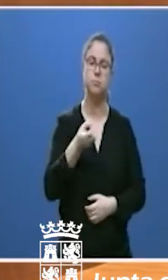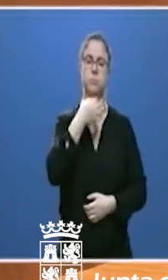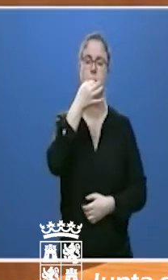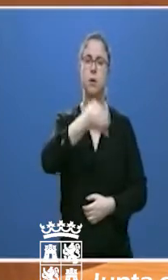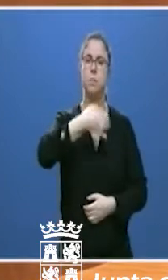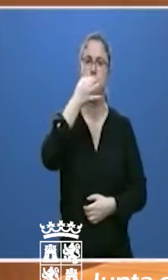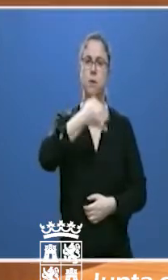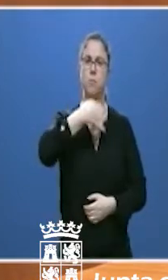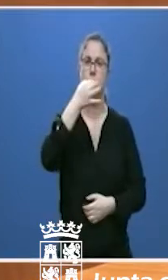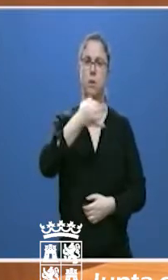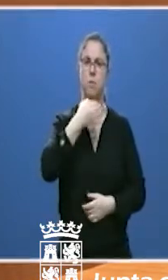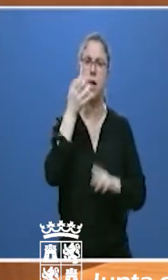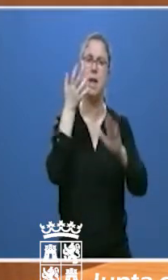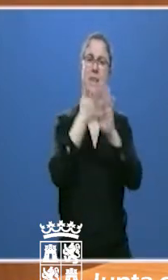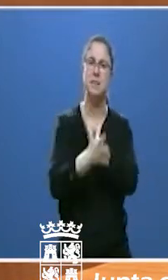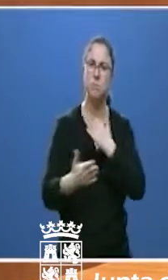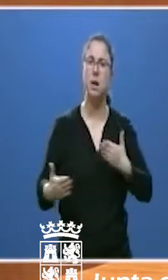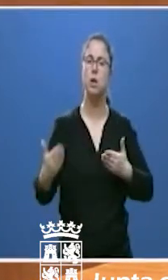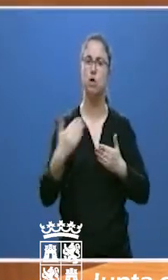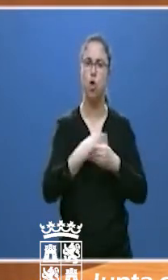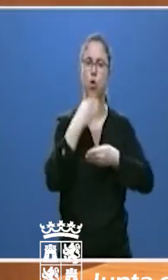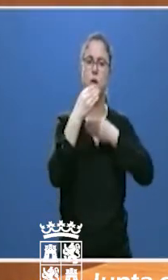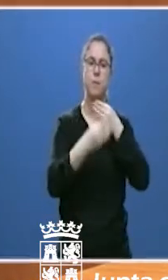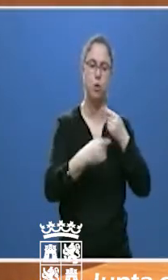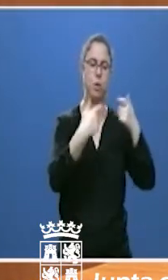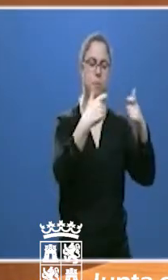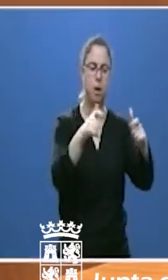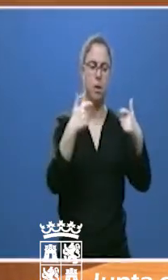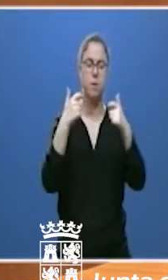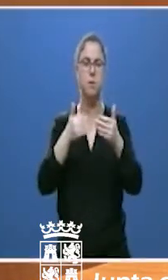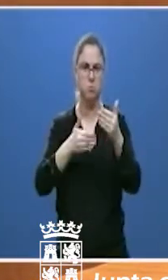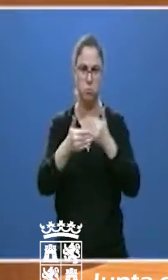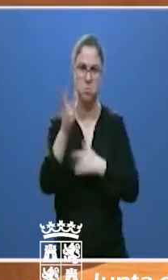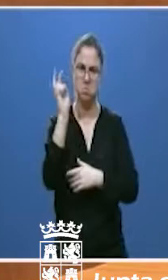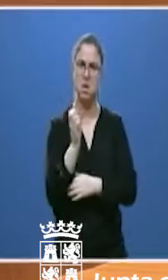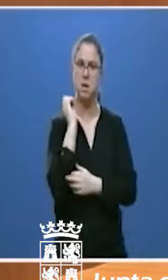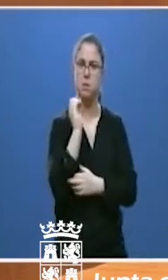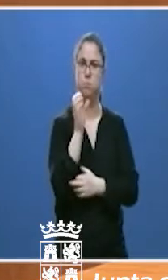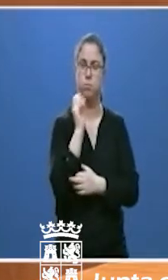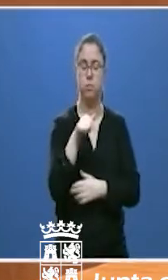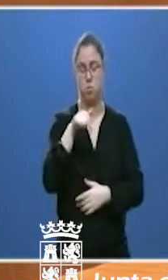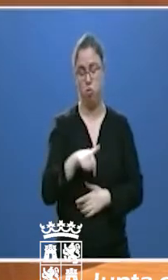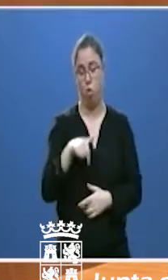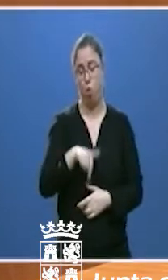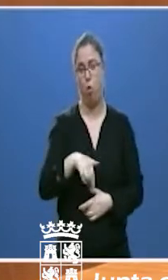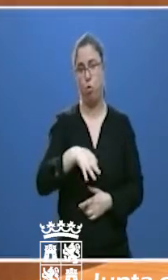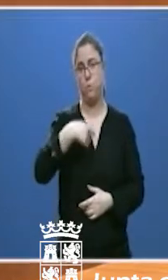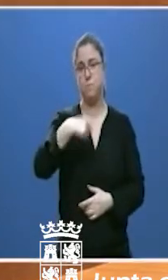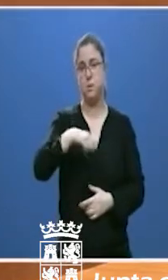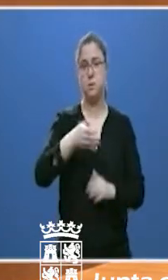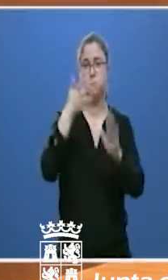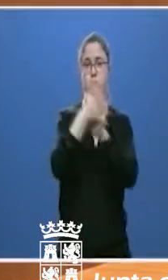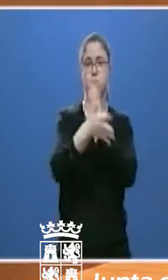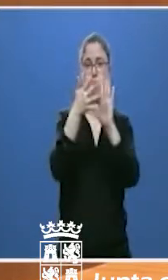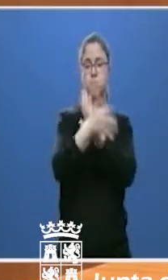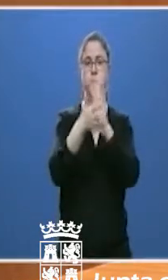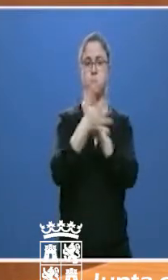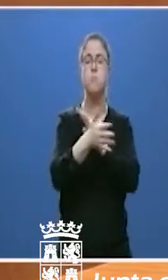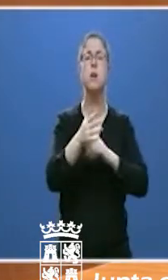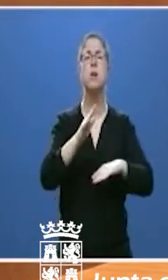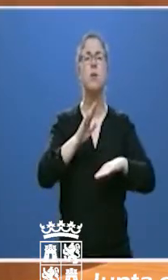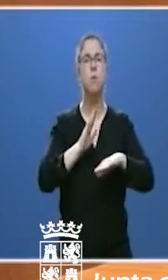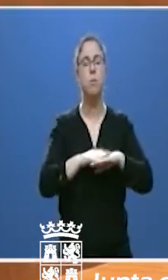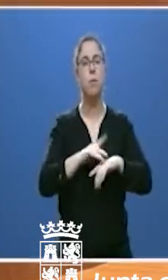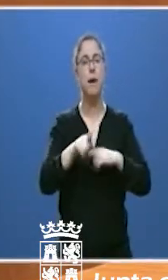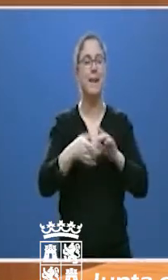explicar las actuaciones de cada uno de los departamentos. En esta intervención he intentado exponer los principios